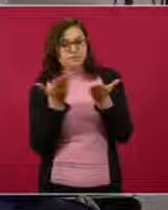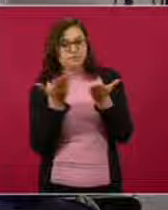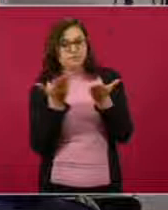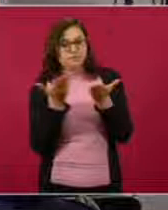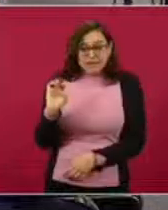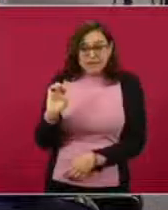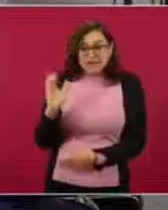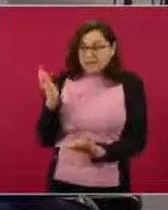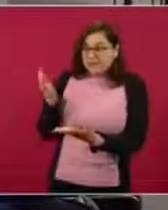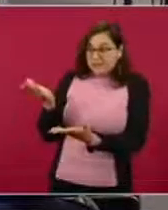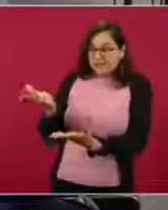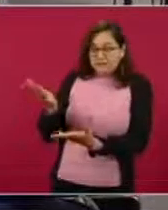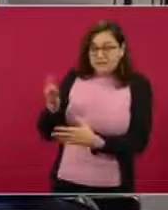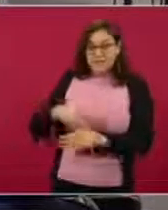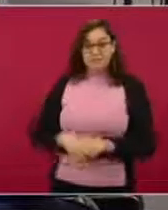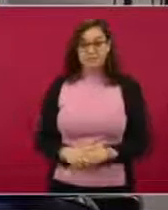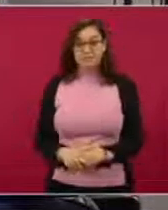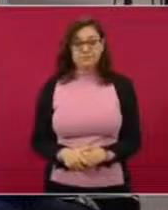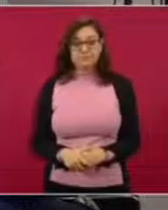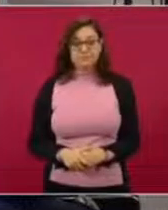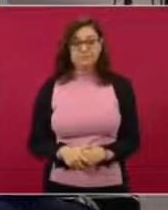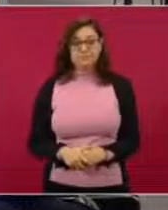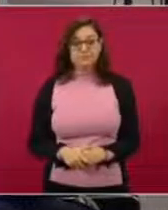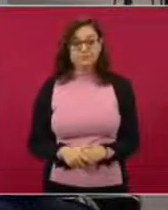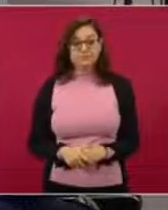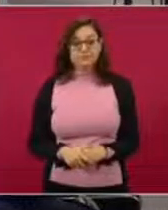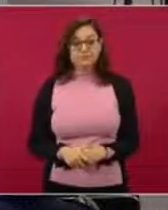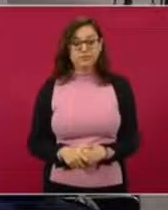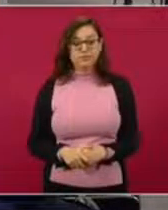del Congreso, del PAN.